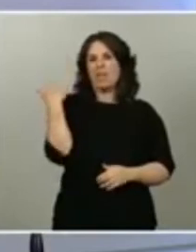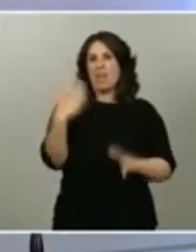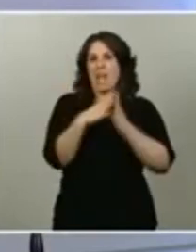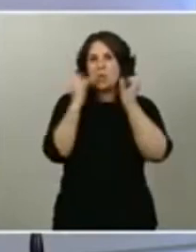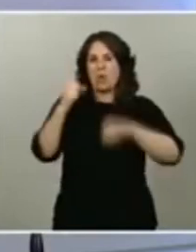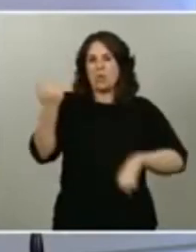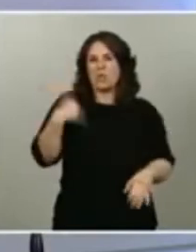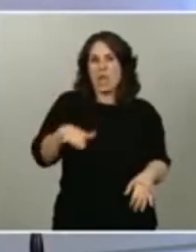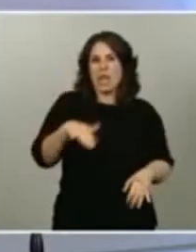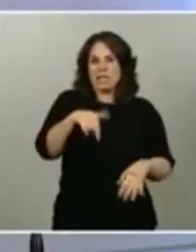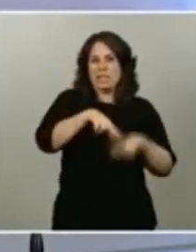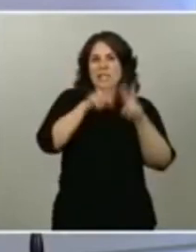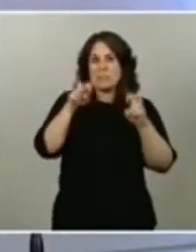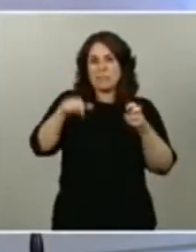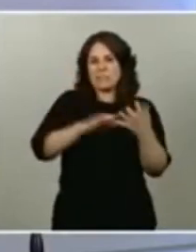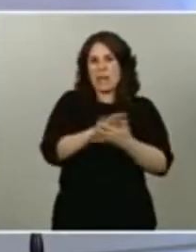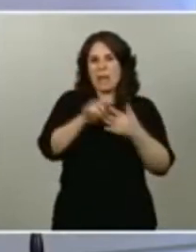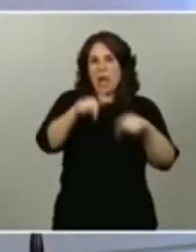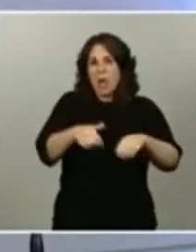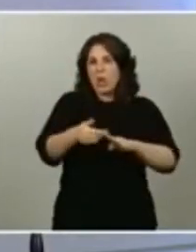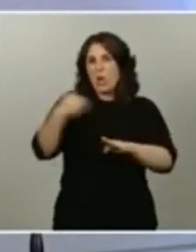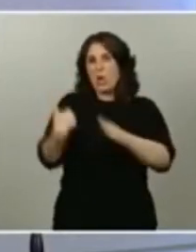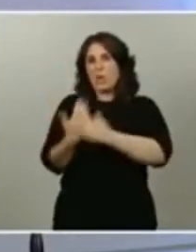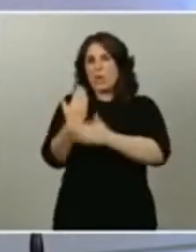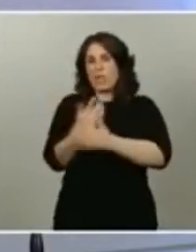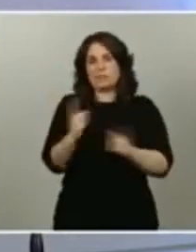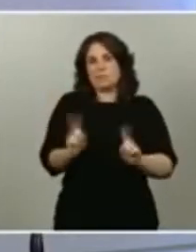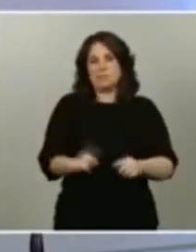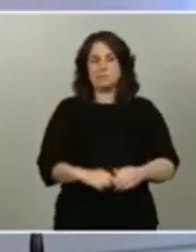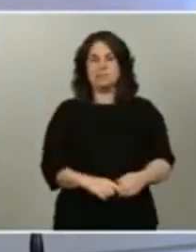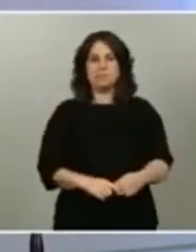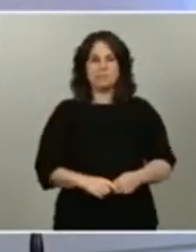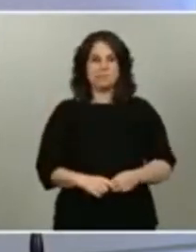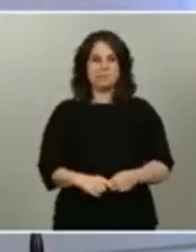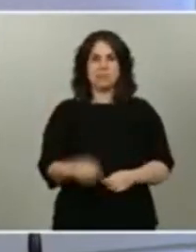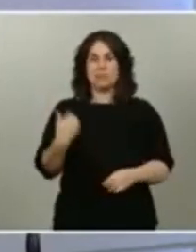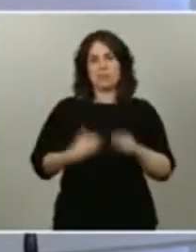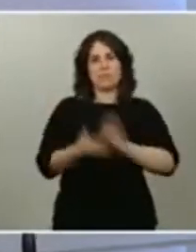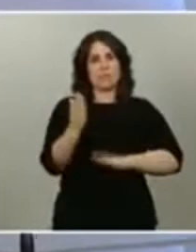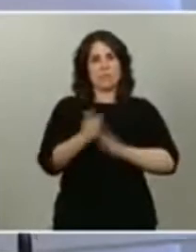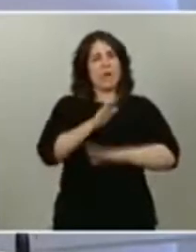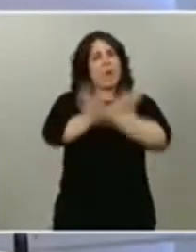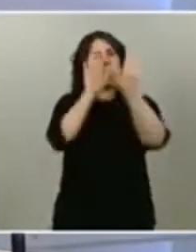ni en estos días previos de los consejos de ministros Vamos ya cerrando con los últimos turnos